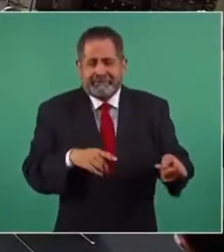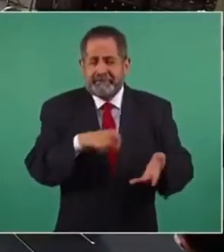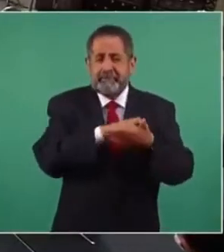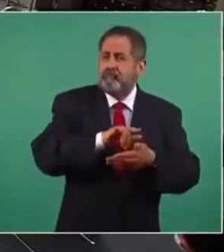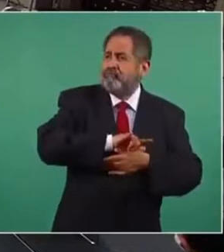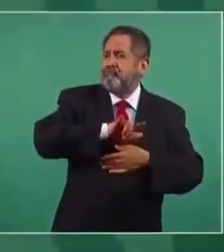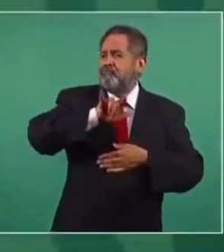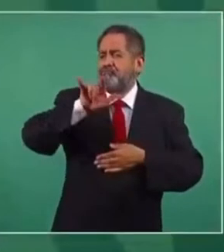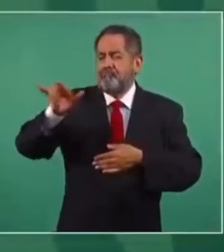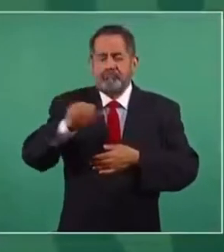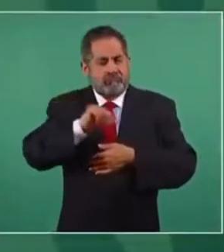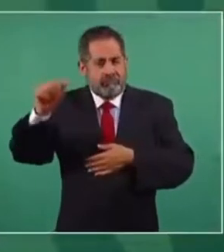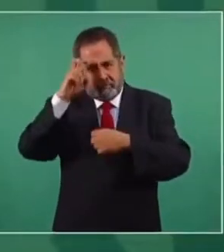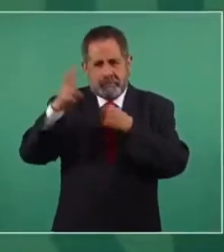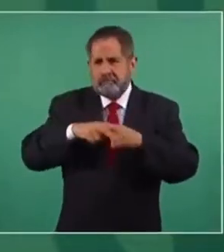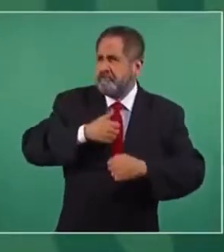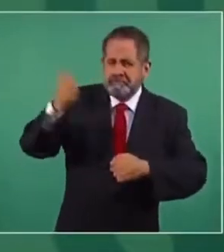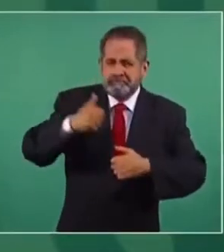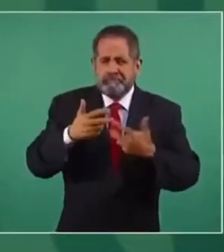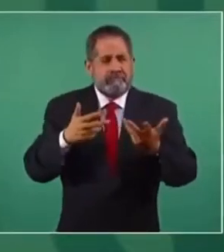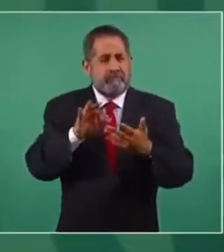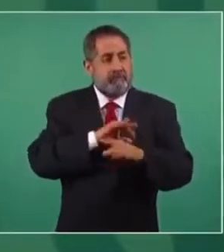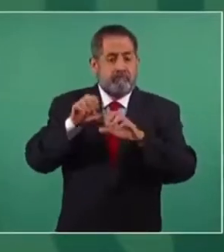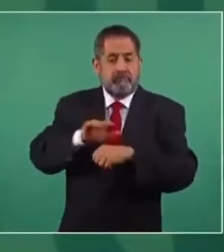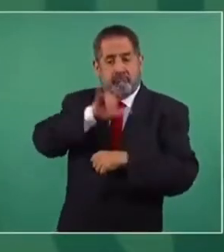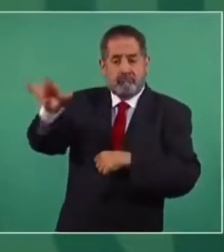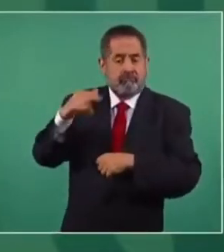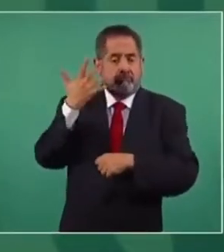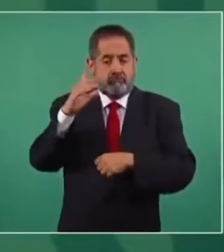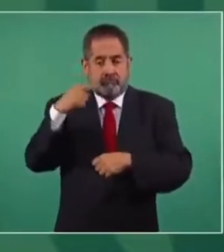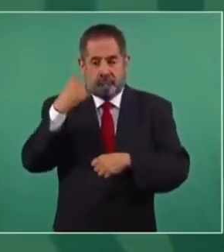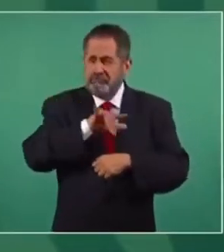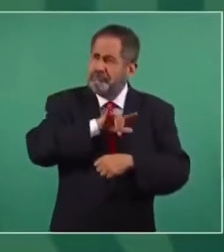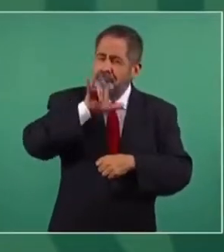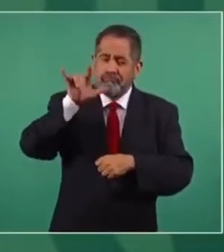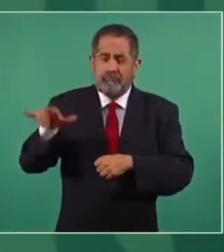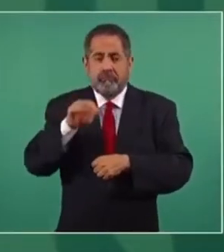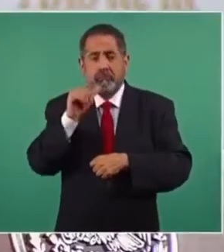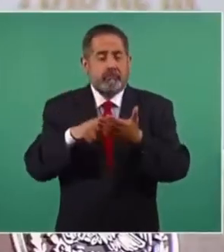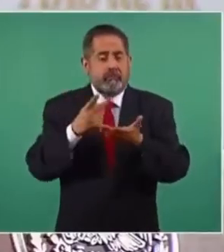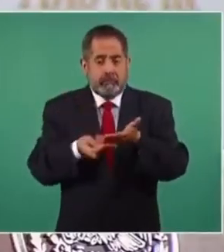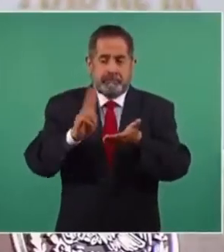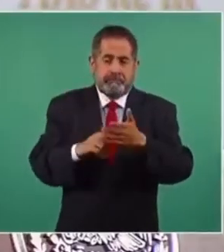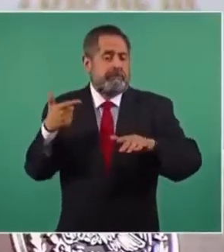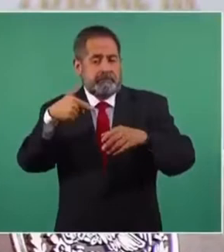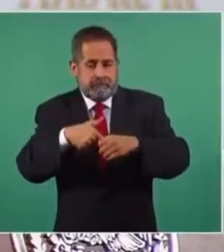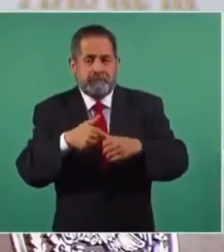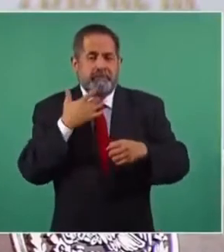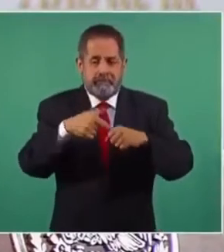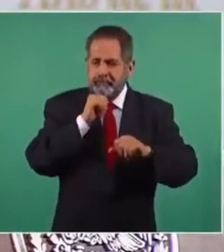de vuelo a Europa, que sí se llega a Europa en 10 horas sin recarga de combustible.